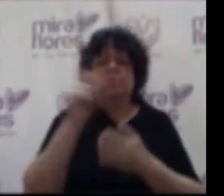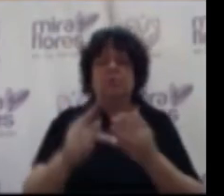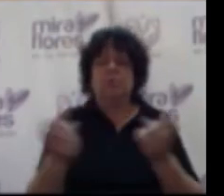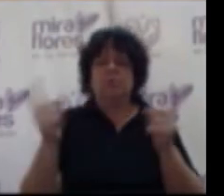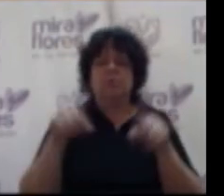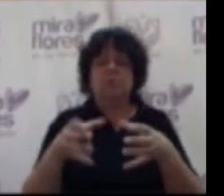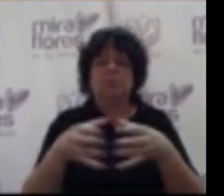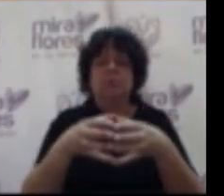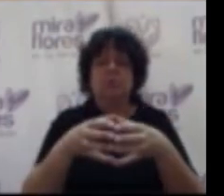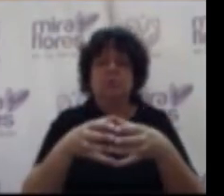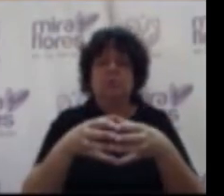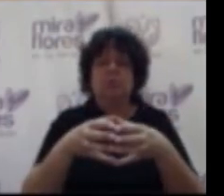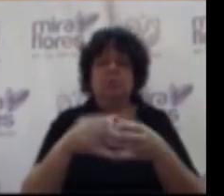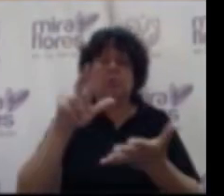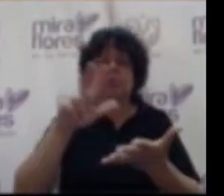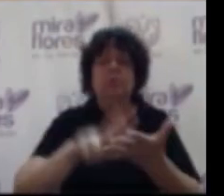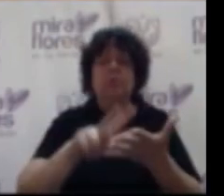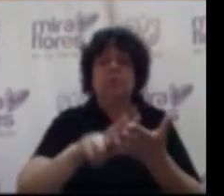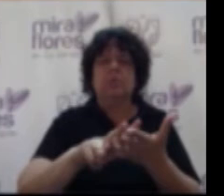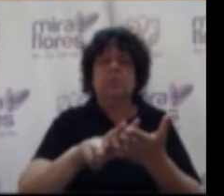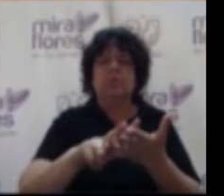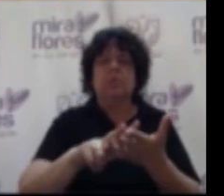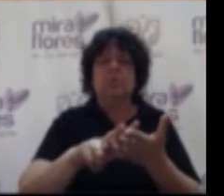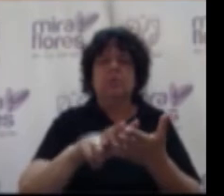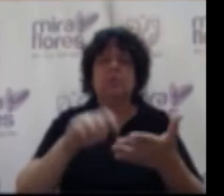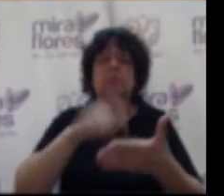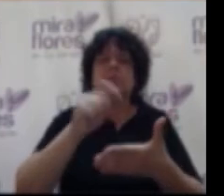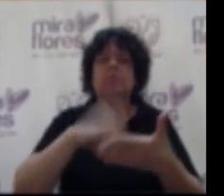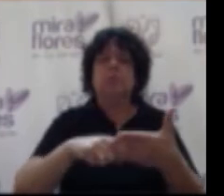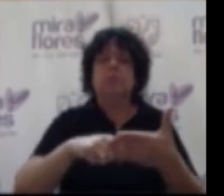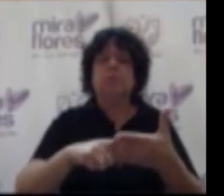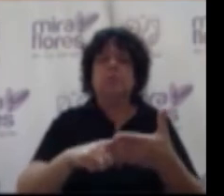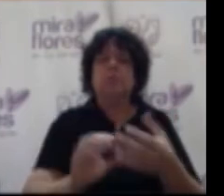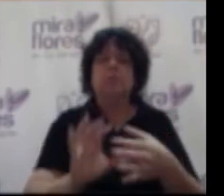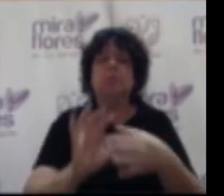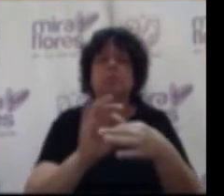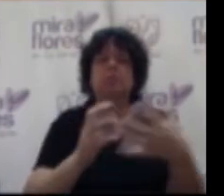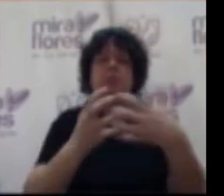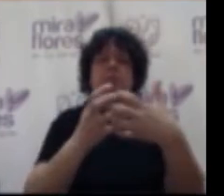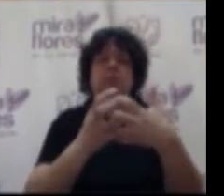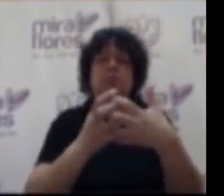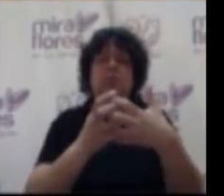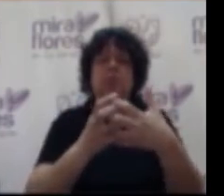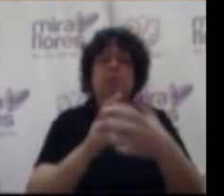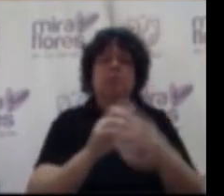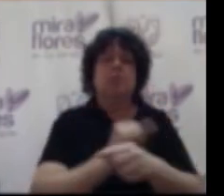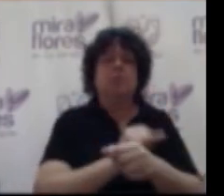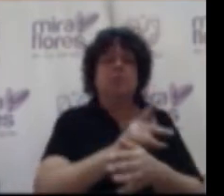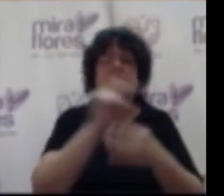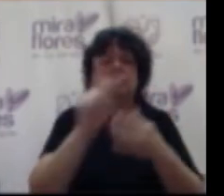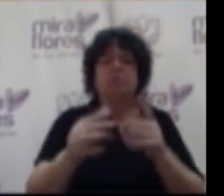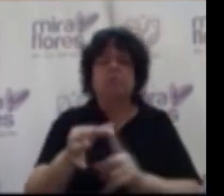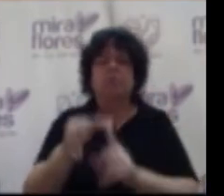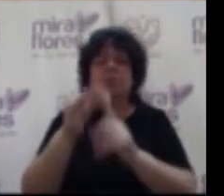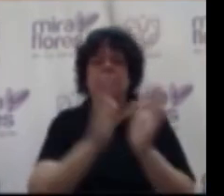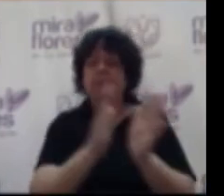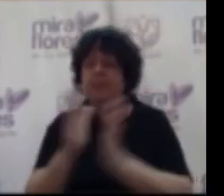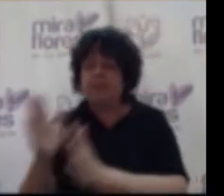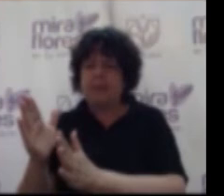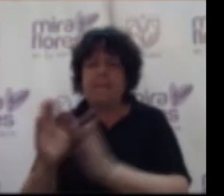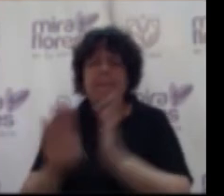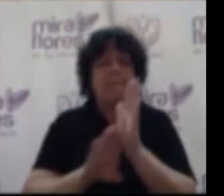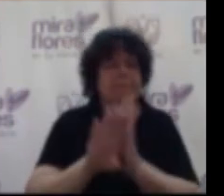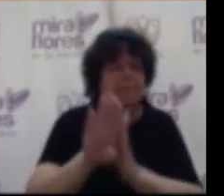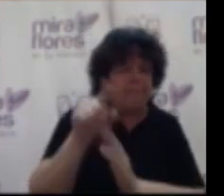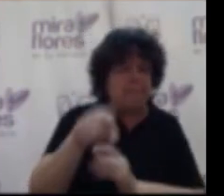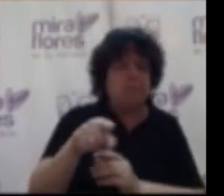proyecto de acuerdo de consejo que aprueba la suscripción del convenio de colaboración interinstitucional entre el proyecto especial para la